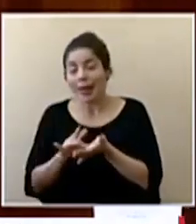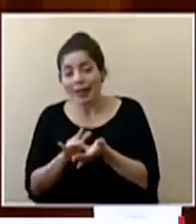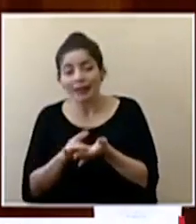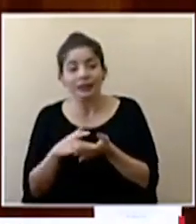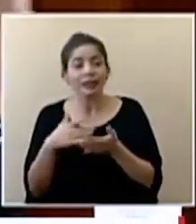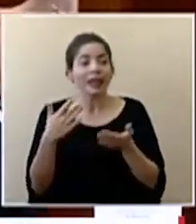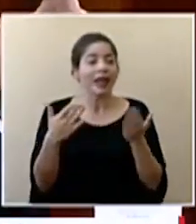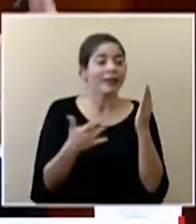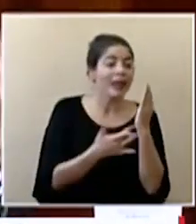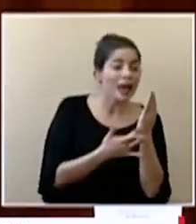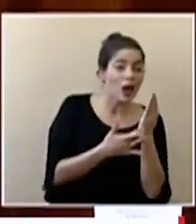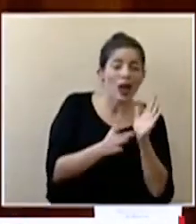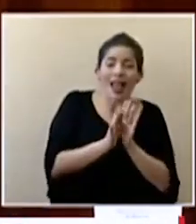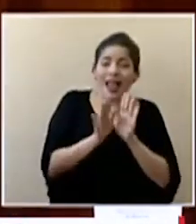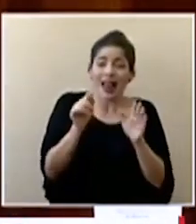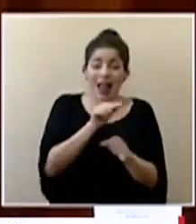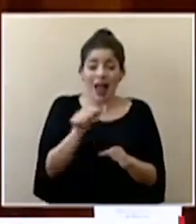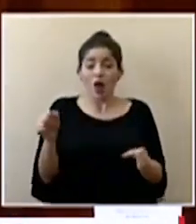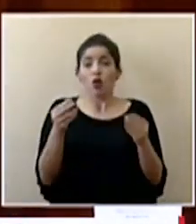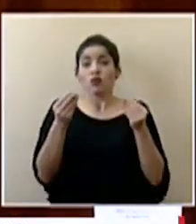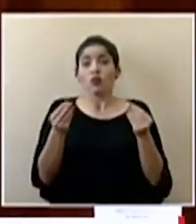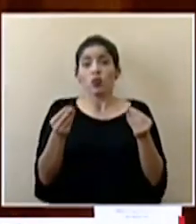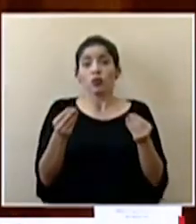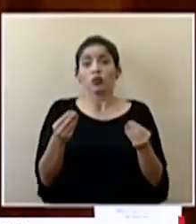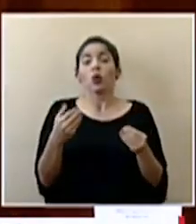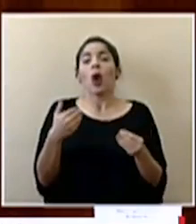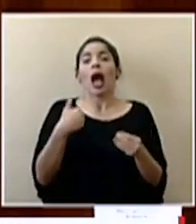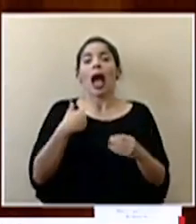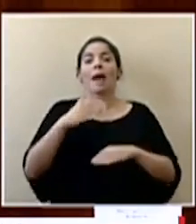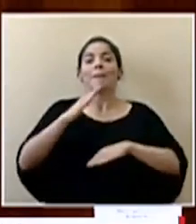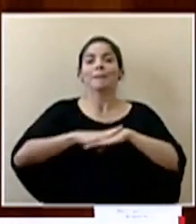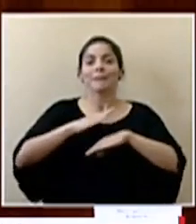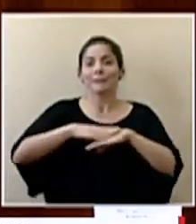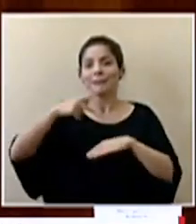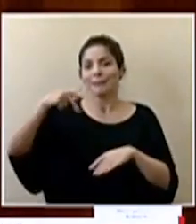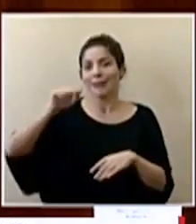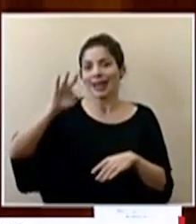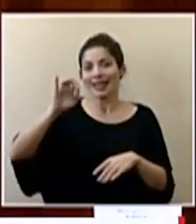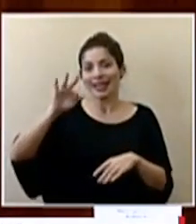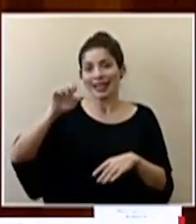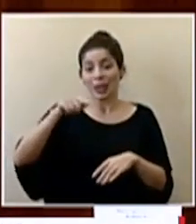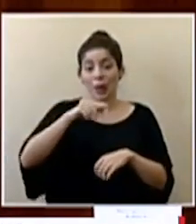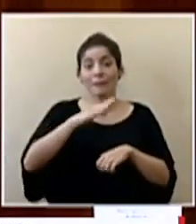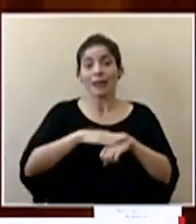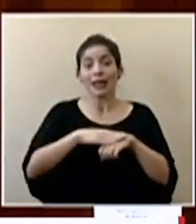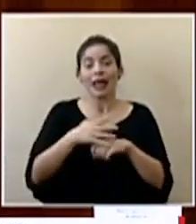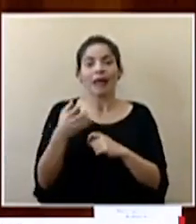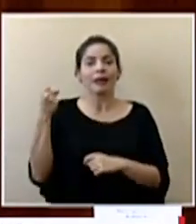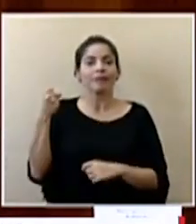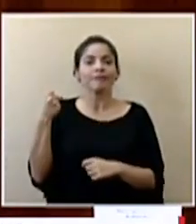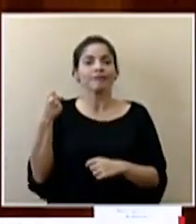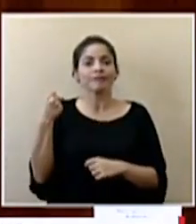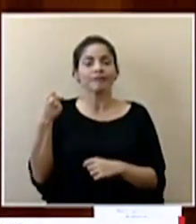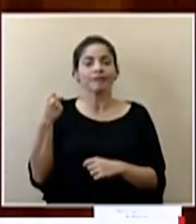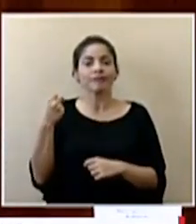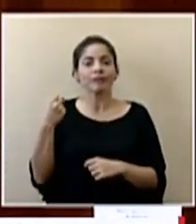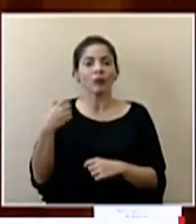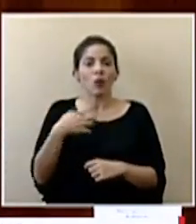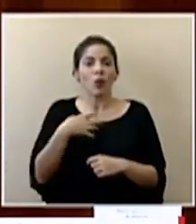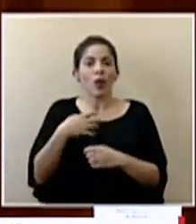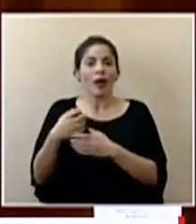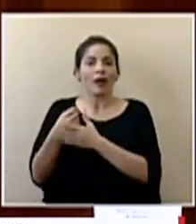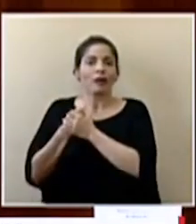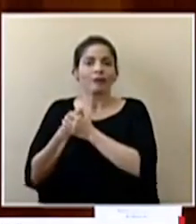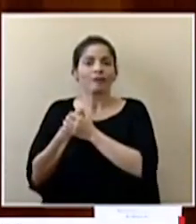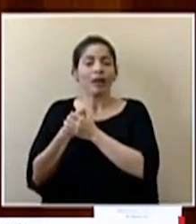tecnologías en general que tienen una patente y esa patente está no liberada y entonces le impide a los